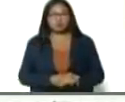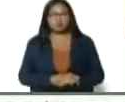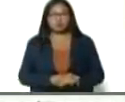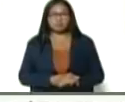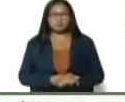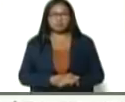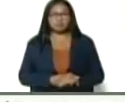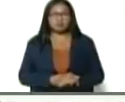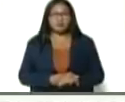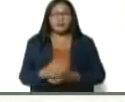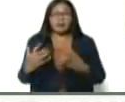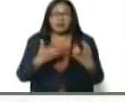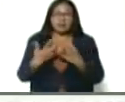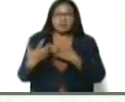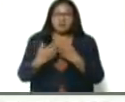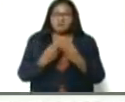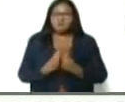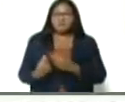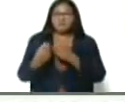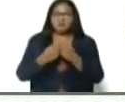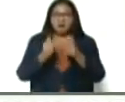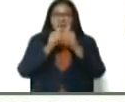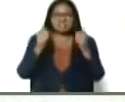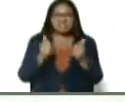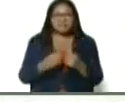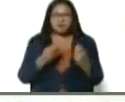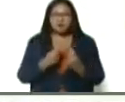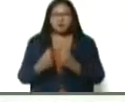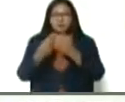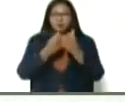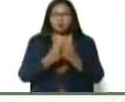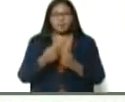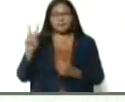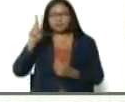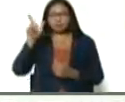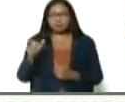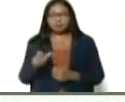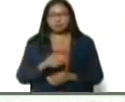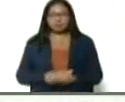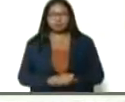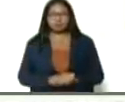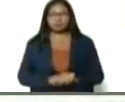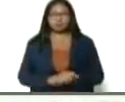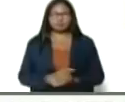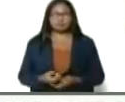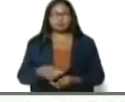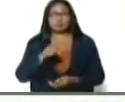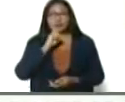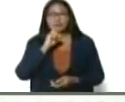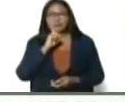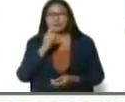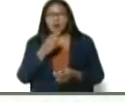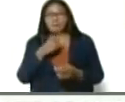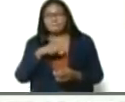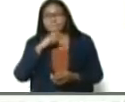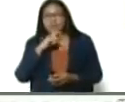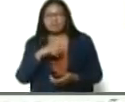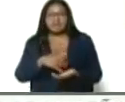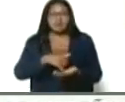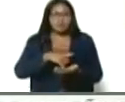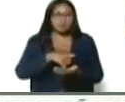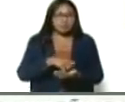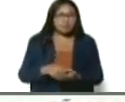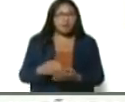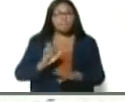por la guerra económica, el sistema económico venezolano. Es la pata por donde más cogea, por la misma guerra